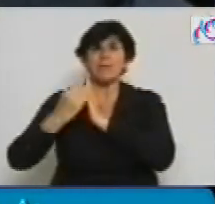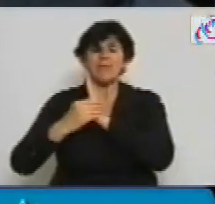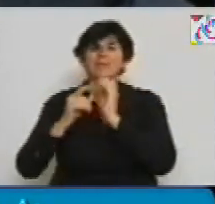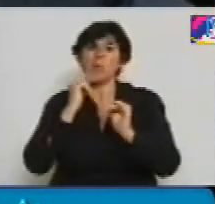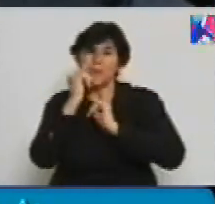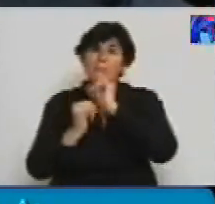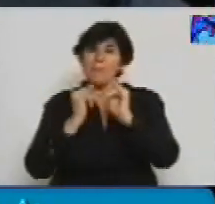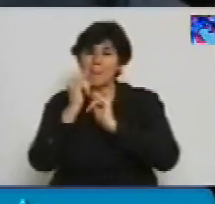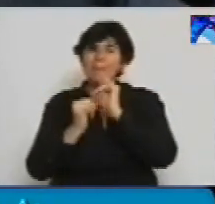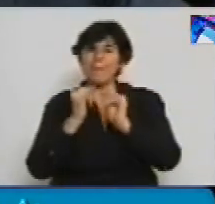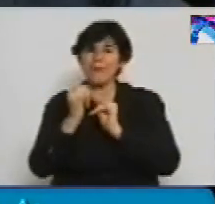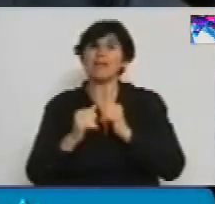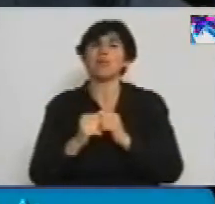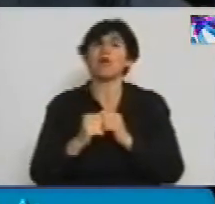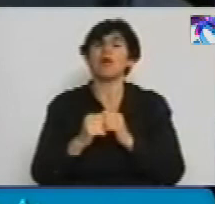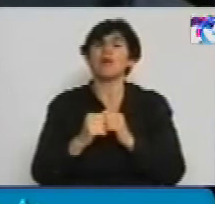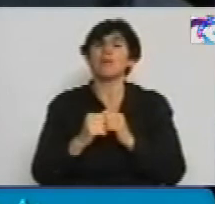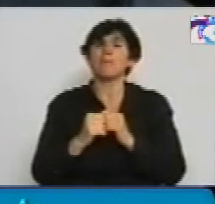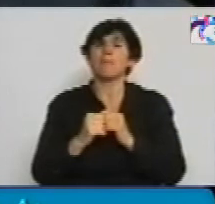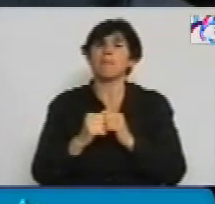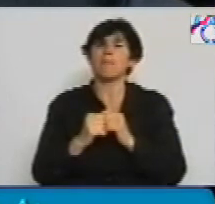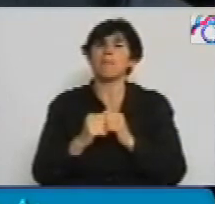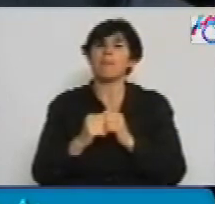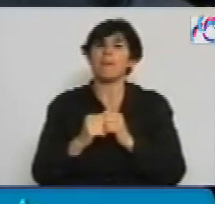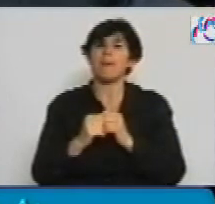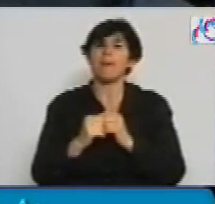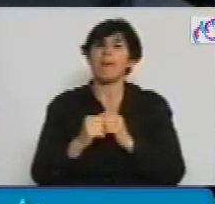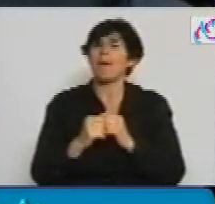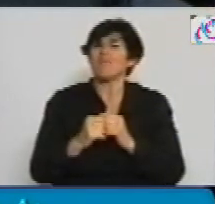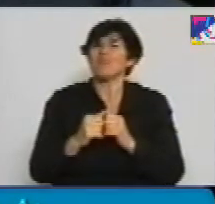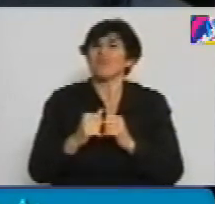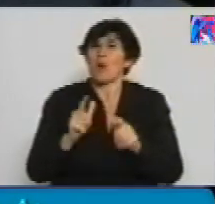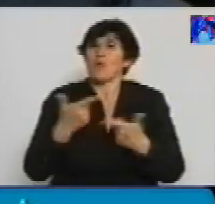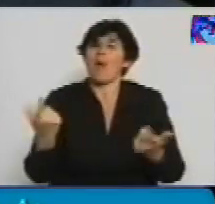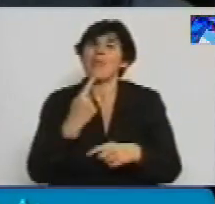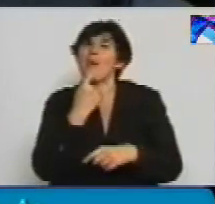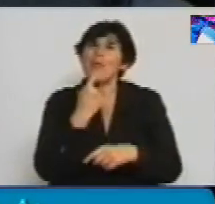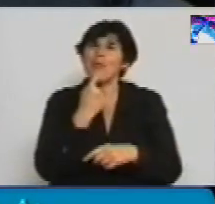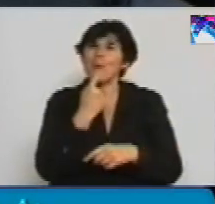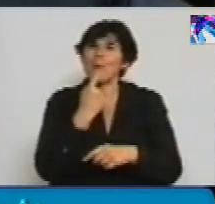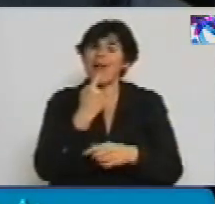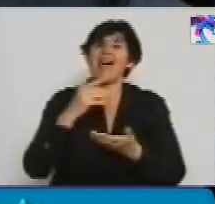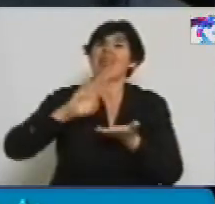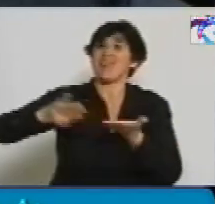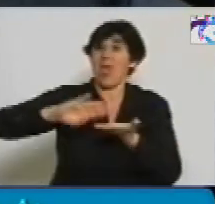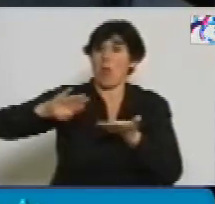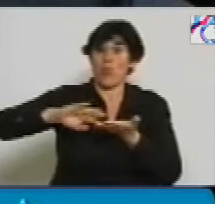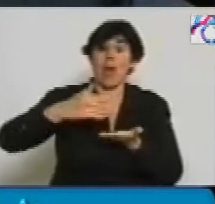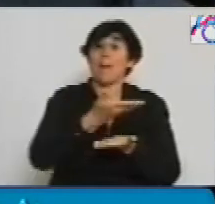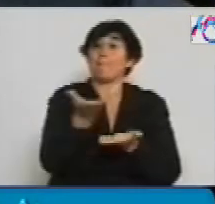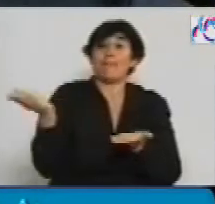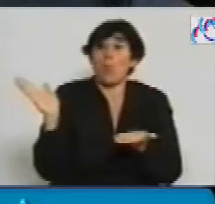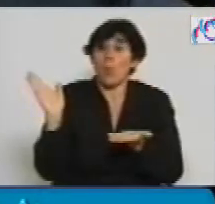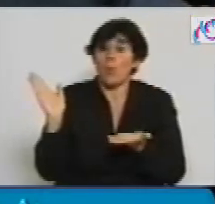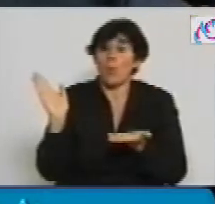decían que no se hablaba de temas concretos, porque nadie puede dudar que la deuda pública fue un